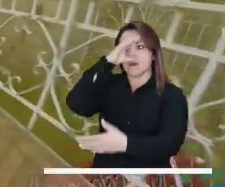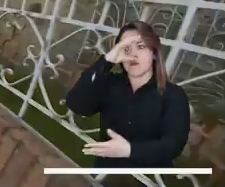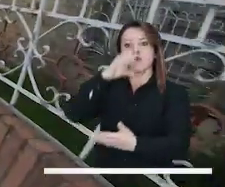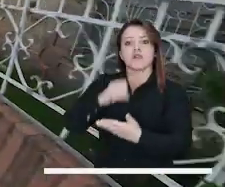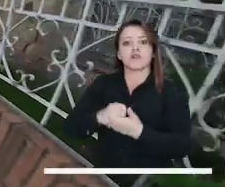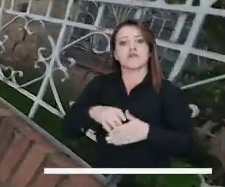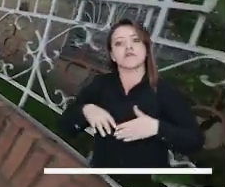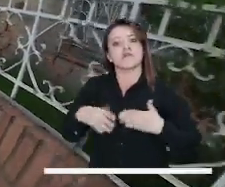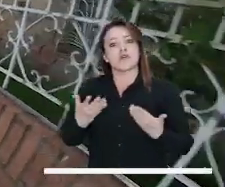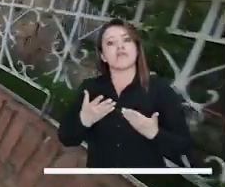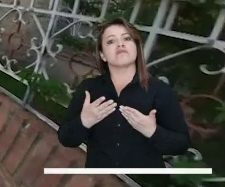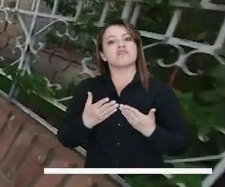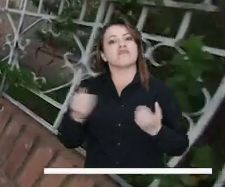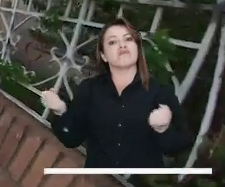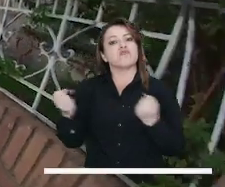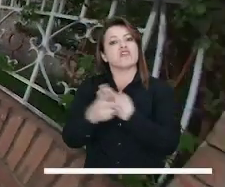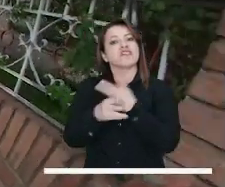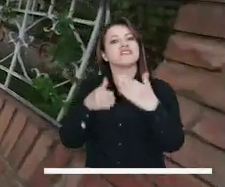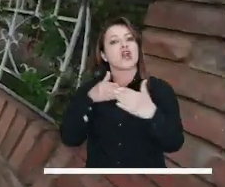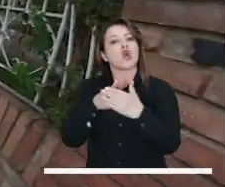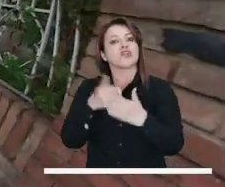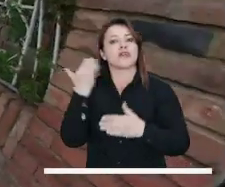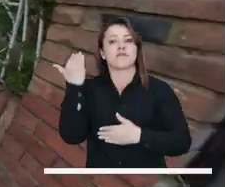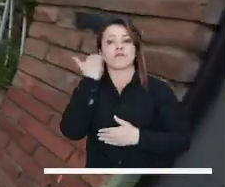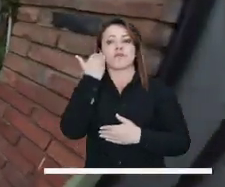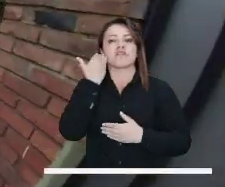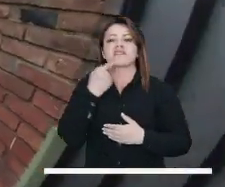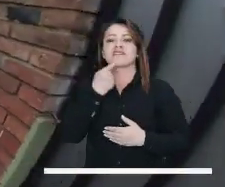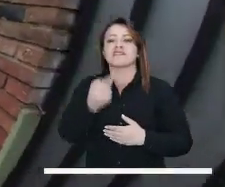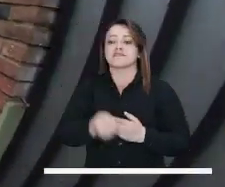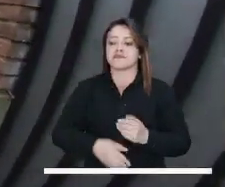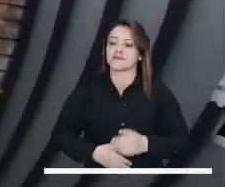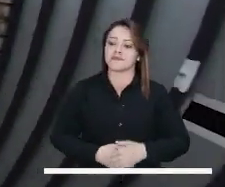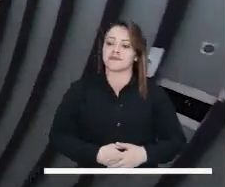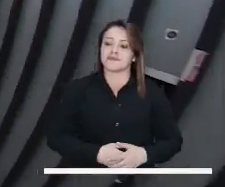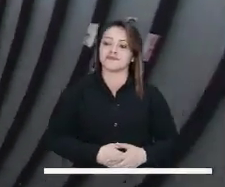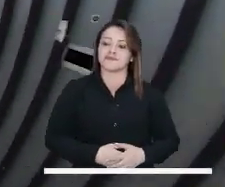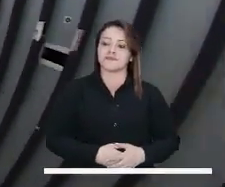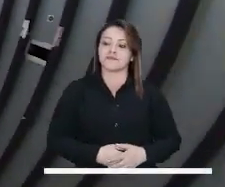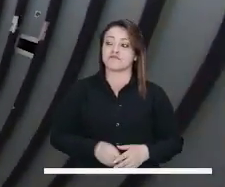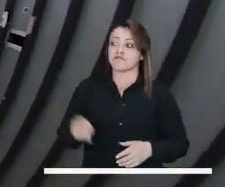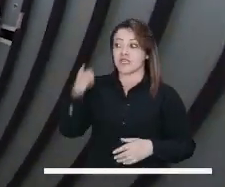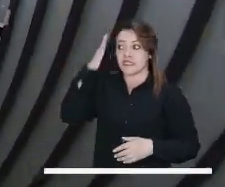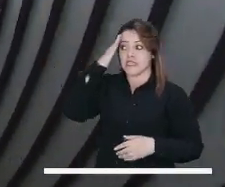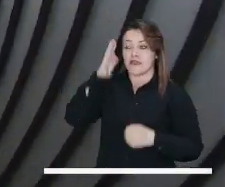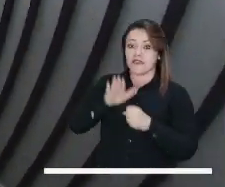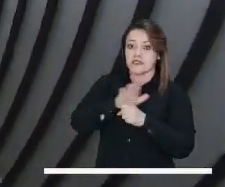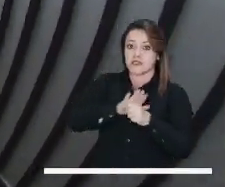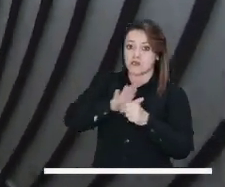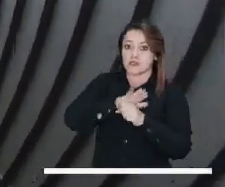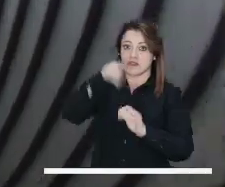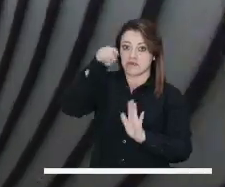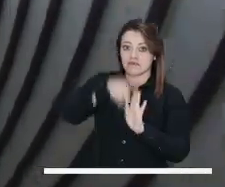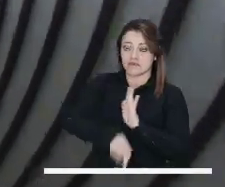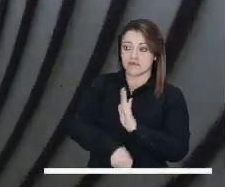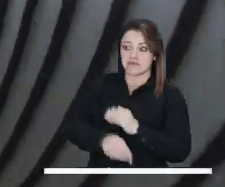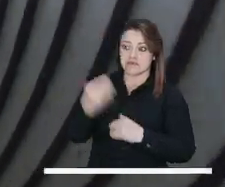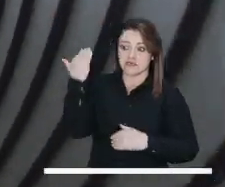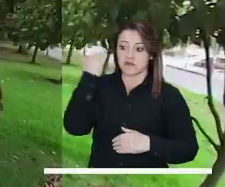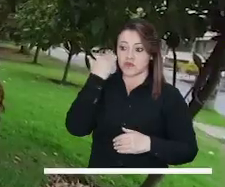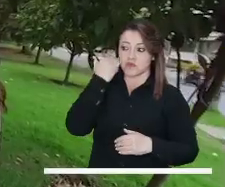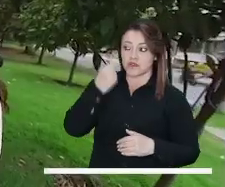Hoy Bogotá 370 se vino a las calles para averiguar qué piensan los ciudadanos acerca del feminicidio. Veamos qué nos dicen.